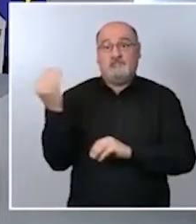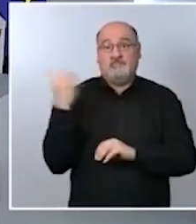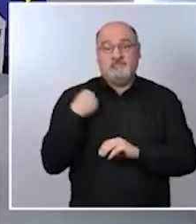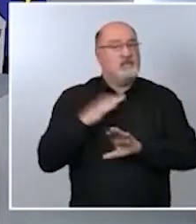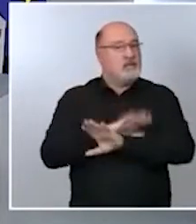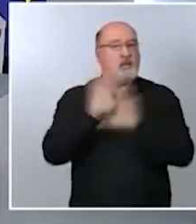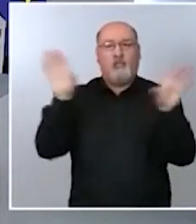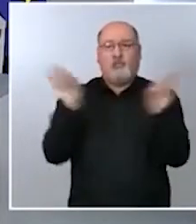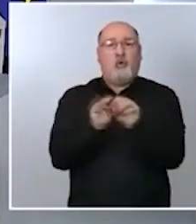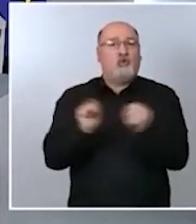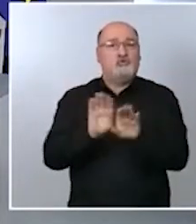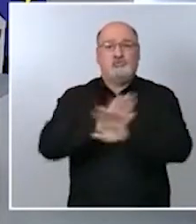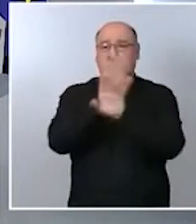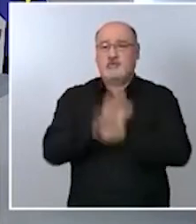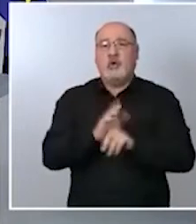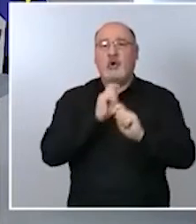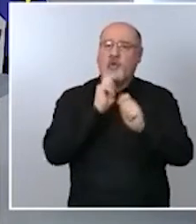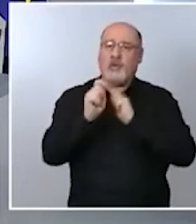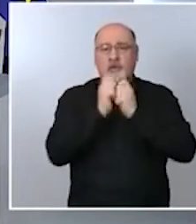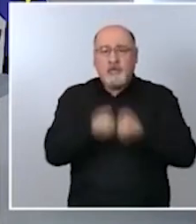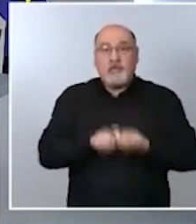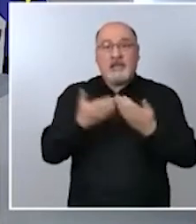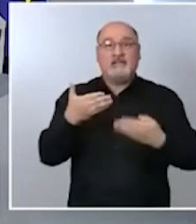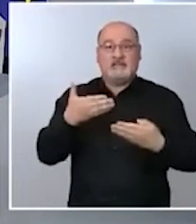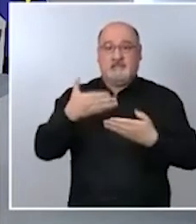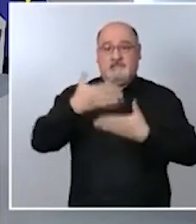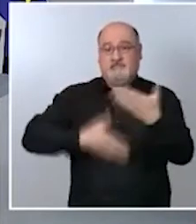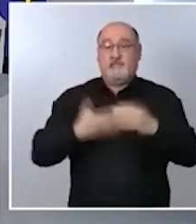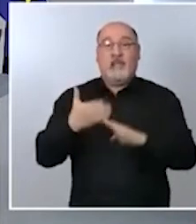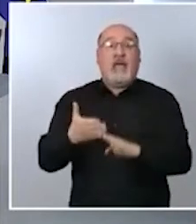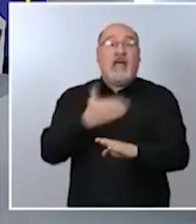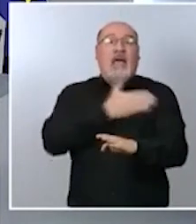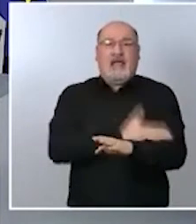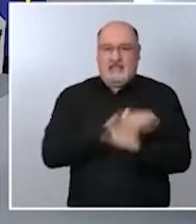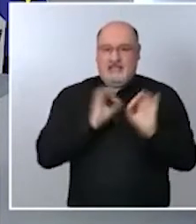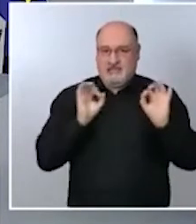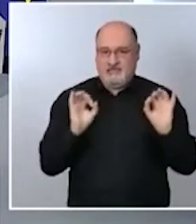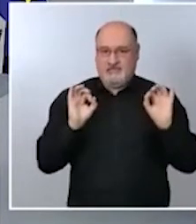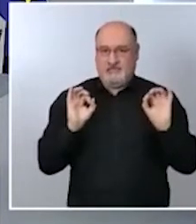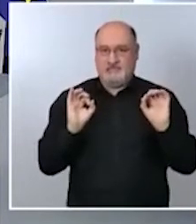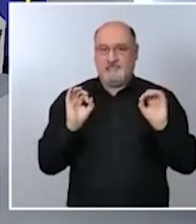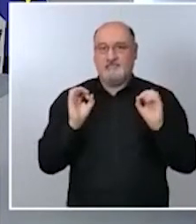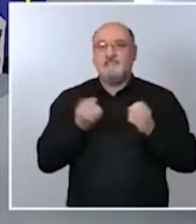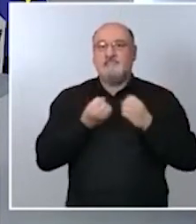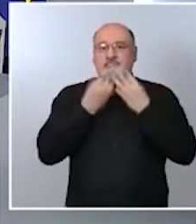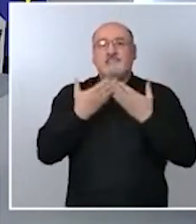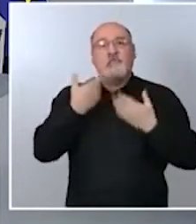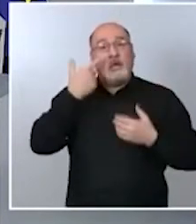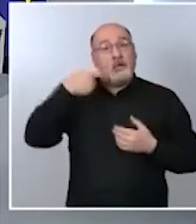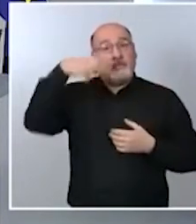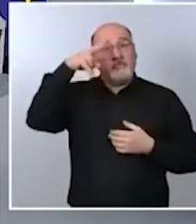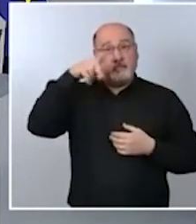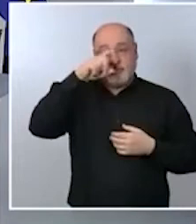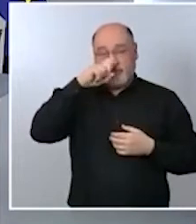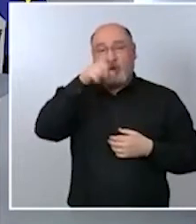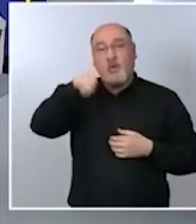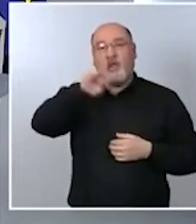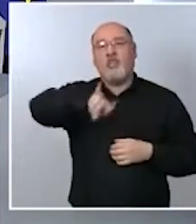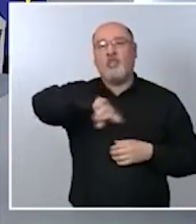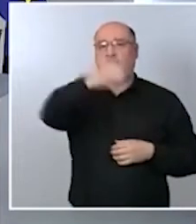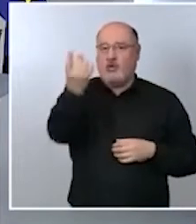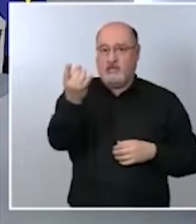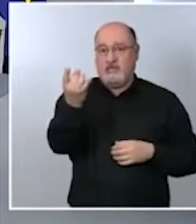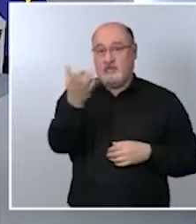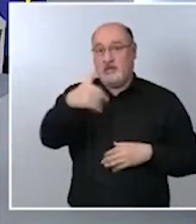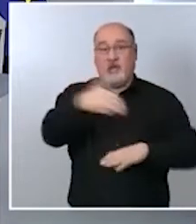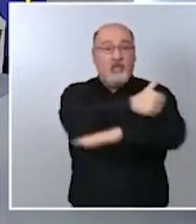prensa no sin antes como hacemos habitualmente hacer un doble recordatorio en este caso al conjunto de ciudadanos